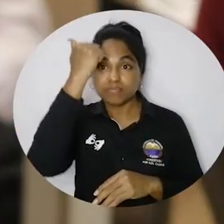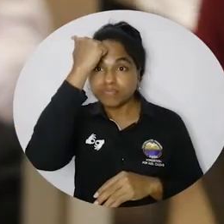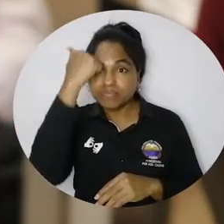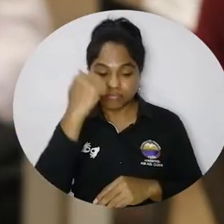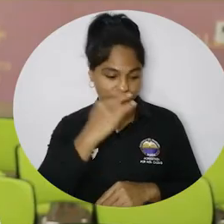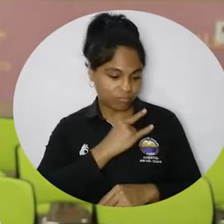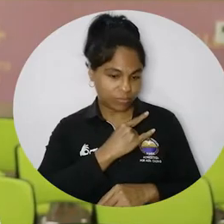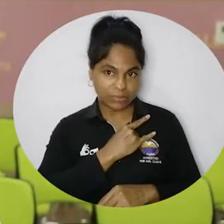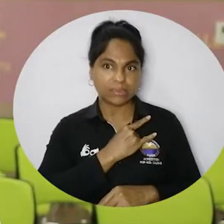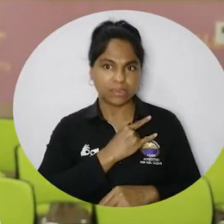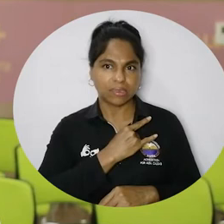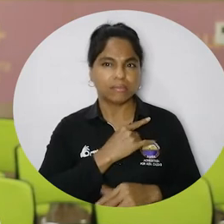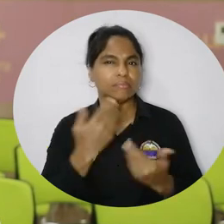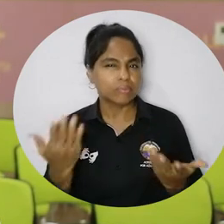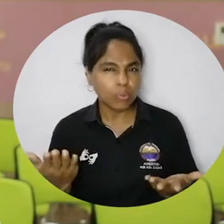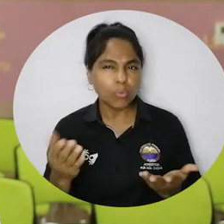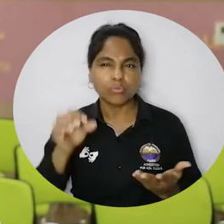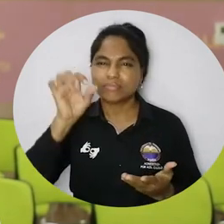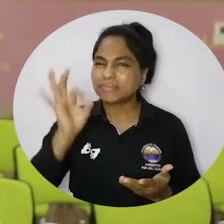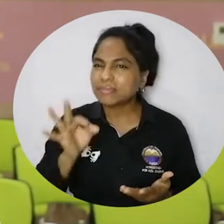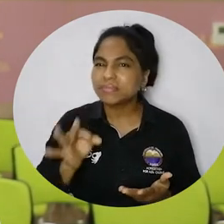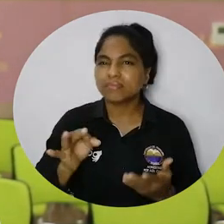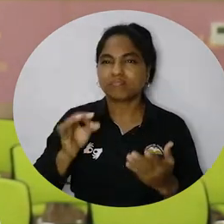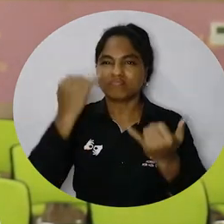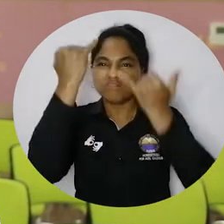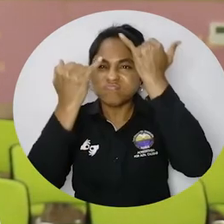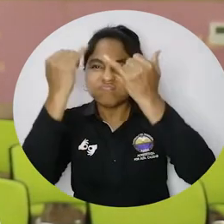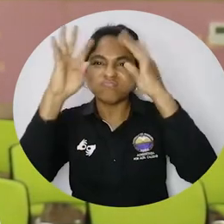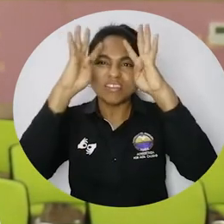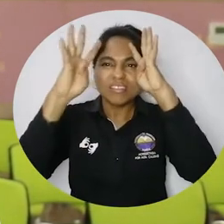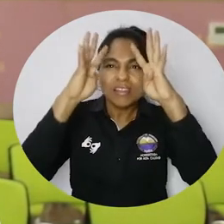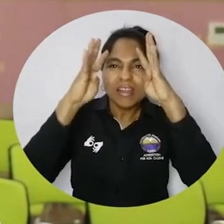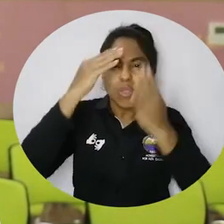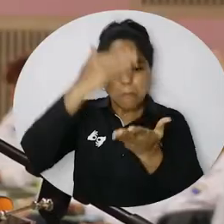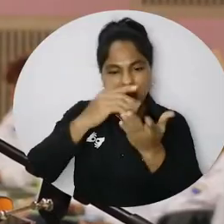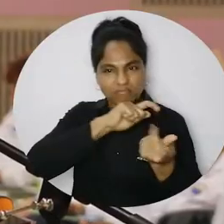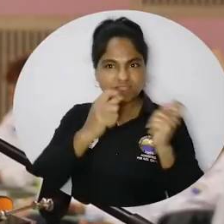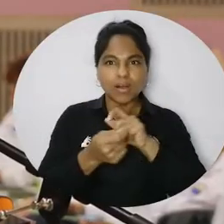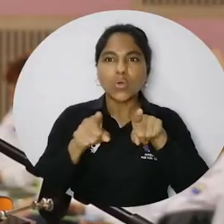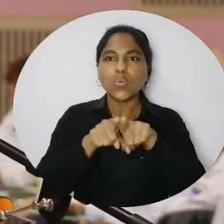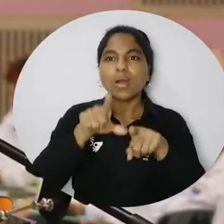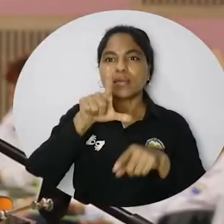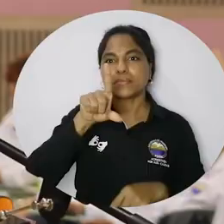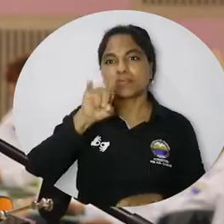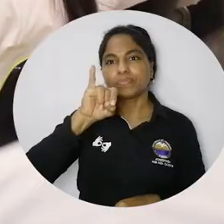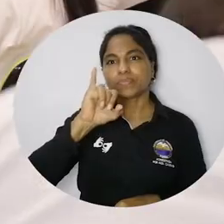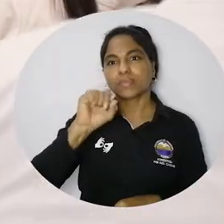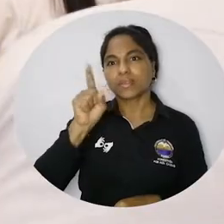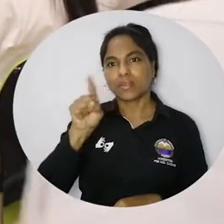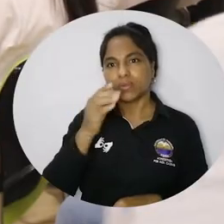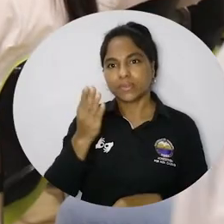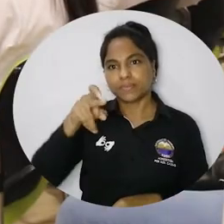docencia universitaria tenemos que estar siempre creando, innovando, ser disruptivos como lo expliqué. Esto conlleva a